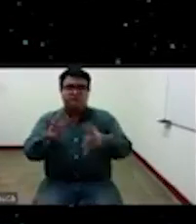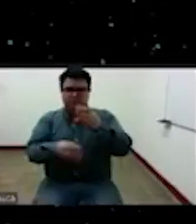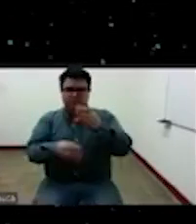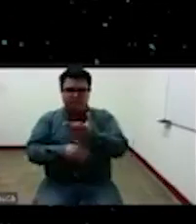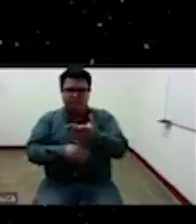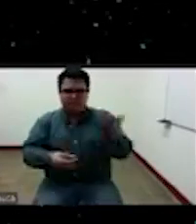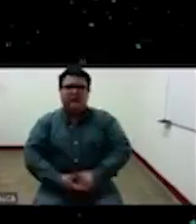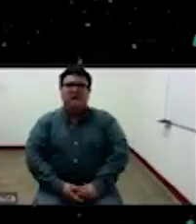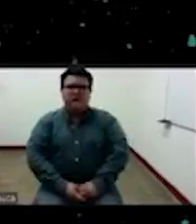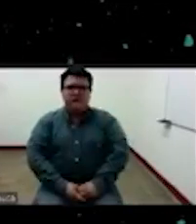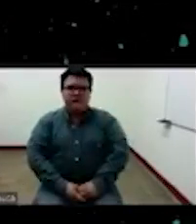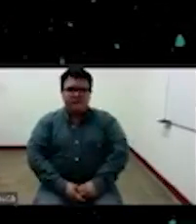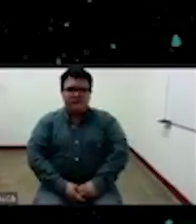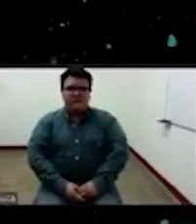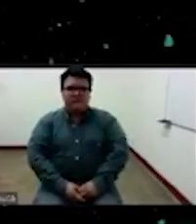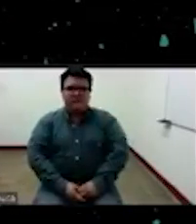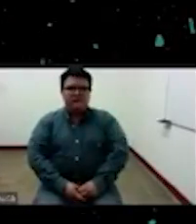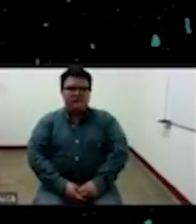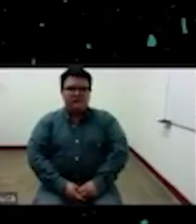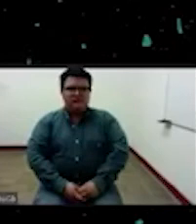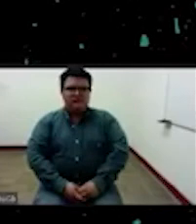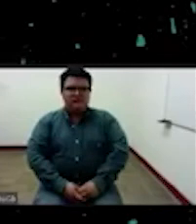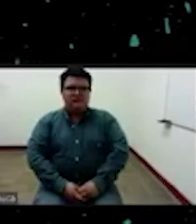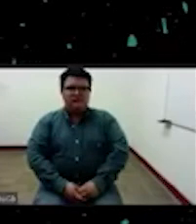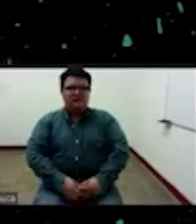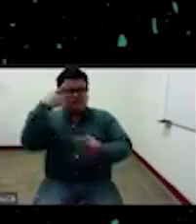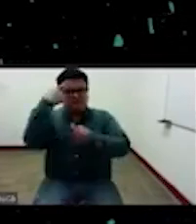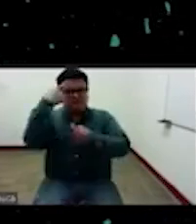por acá lo que hago es poner digamos